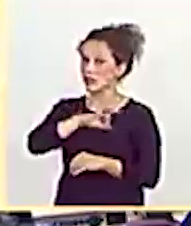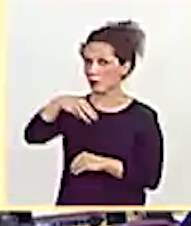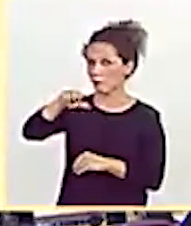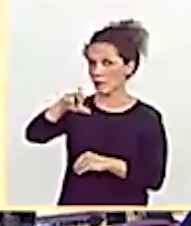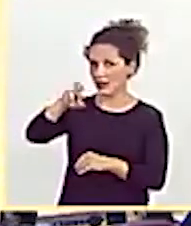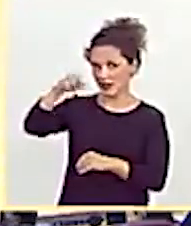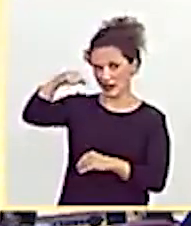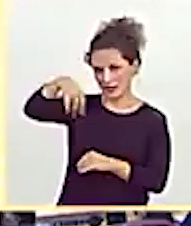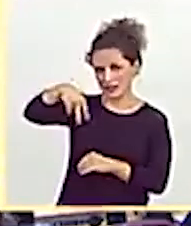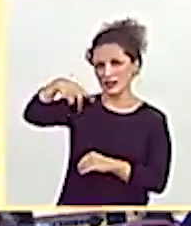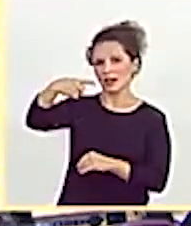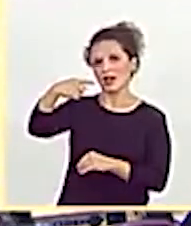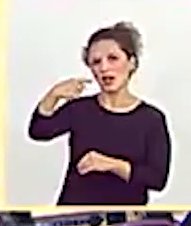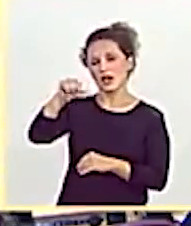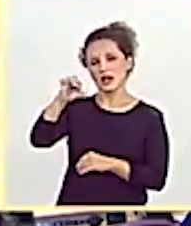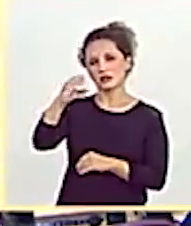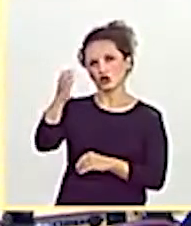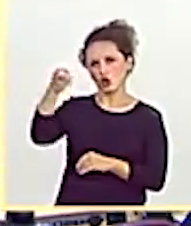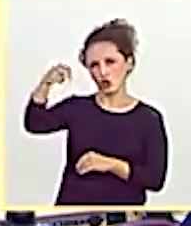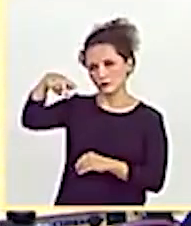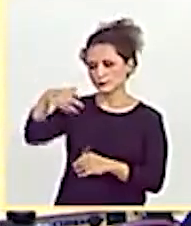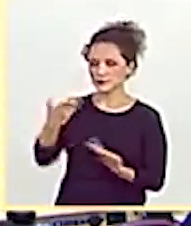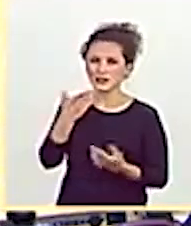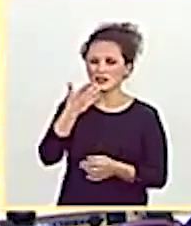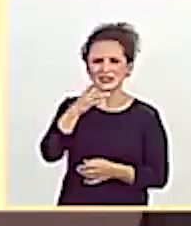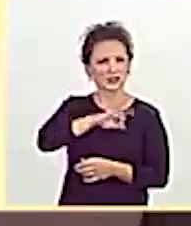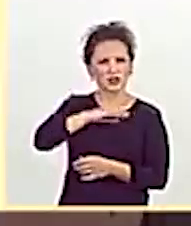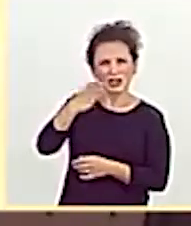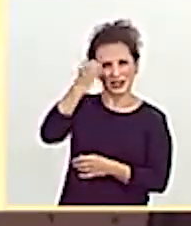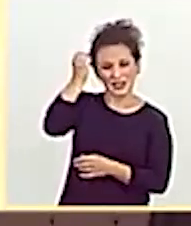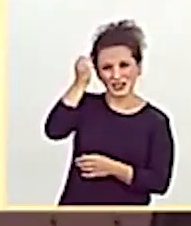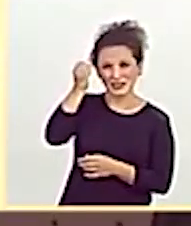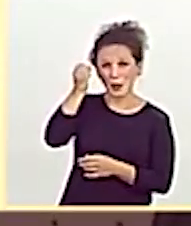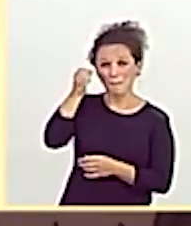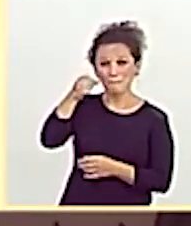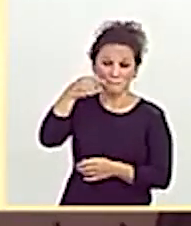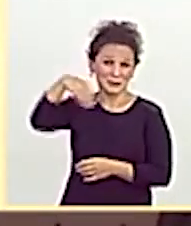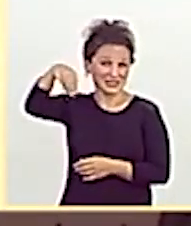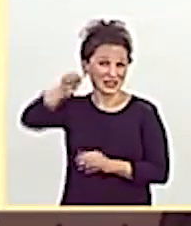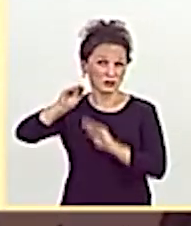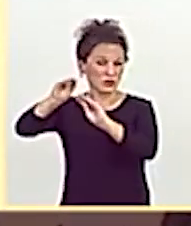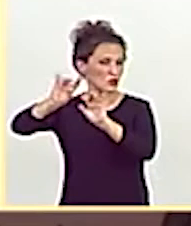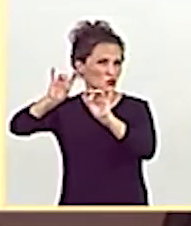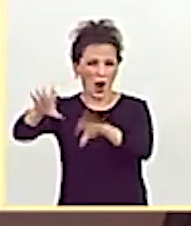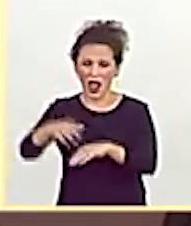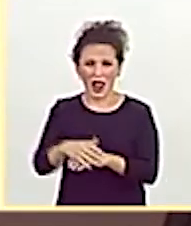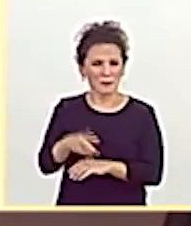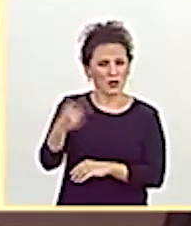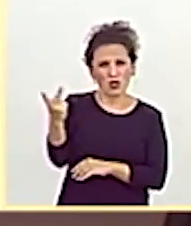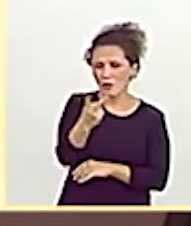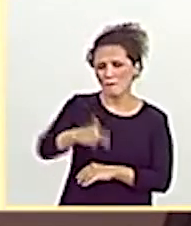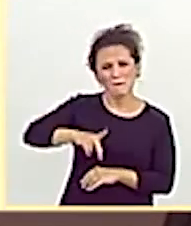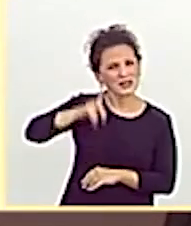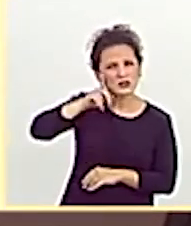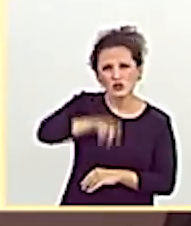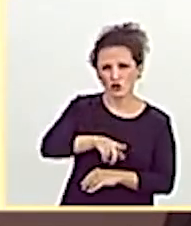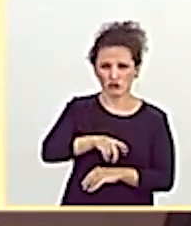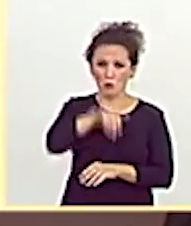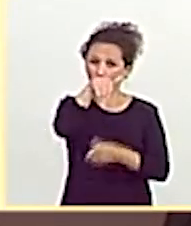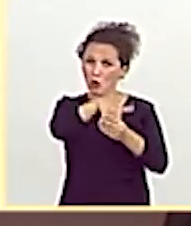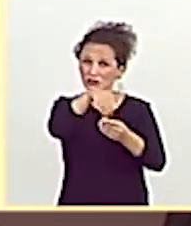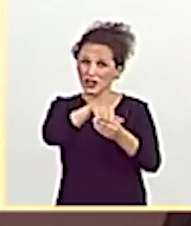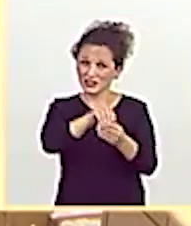Señor Iglesias, usted, al igual que su presidente, es un mentiroso. Ha mentido a sus votantes, al igual que él.